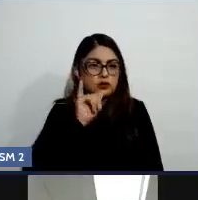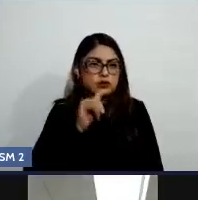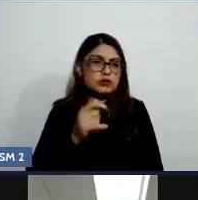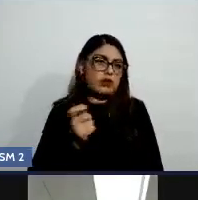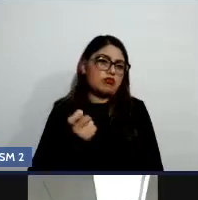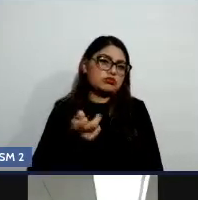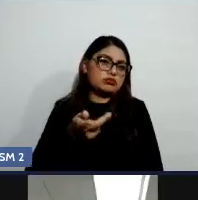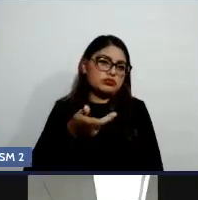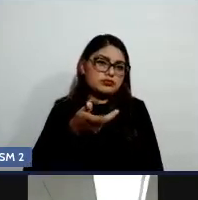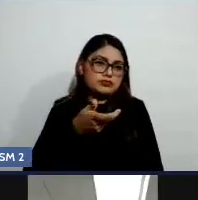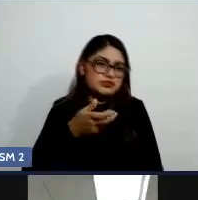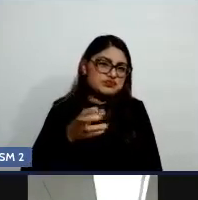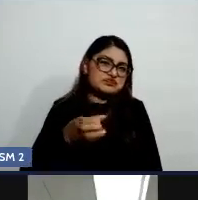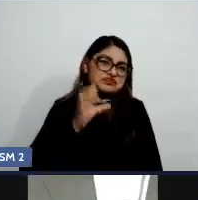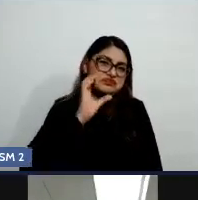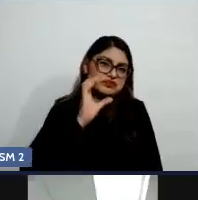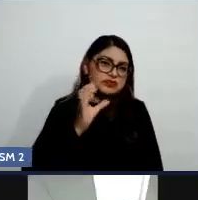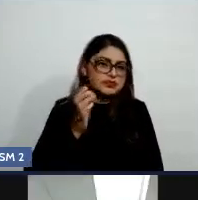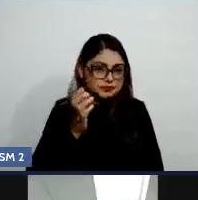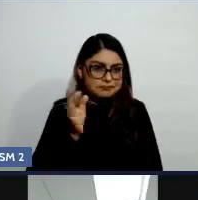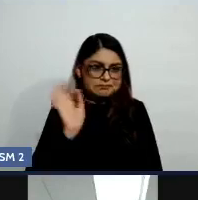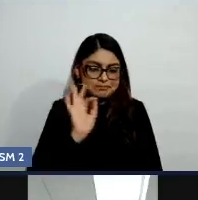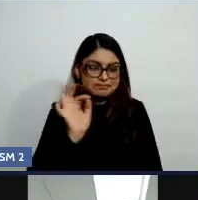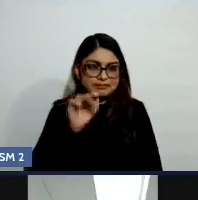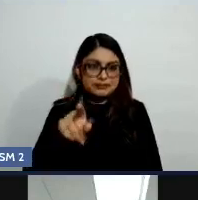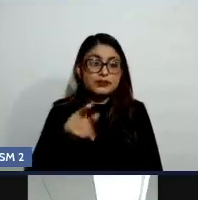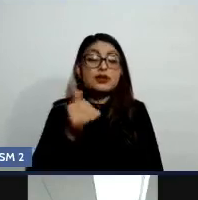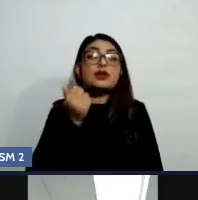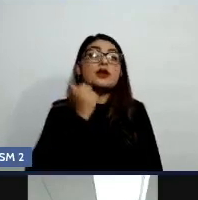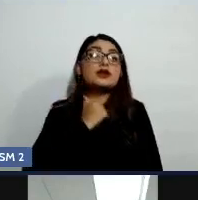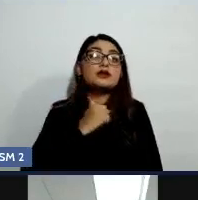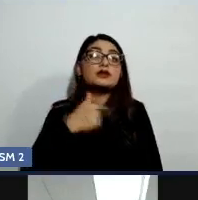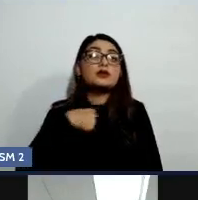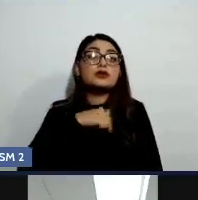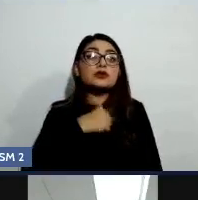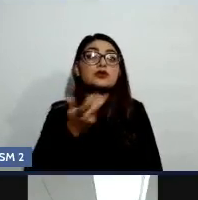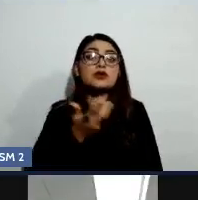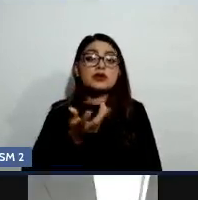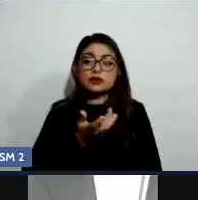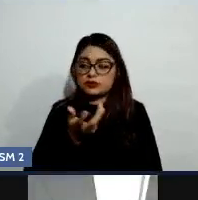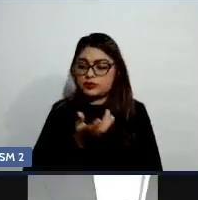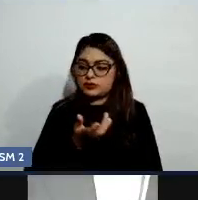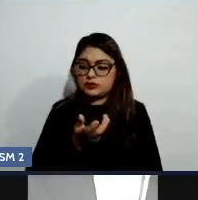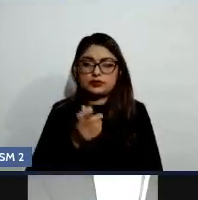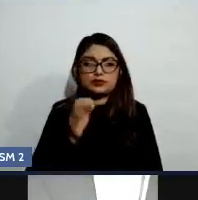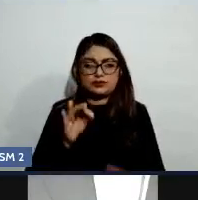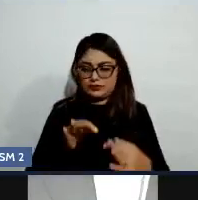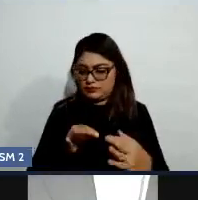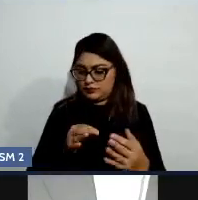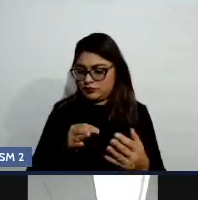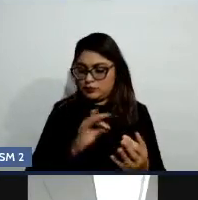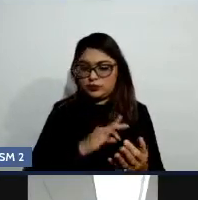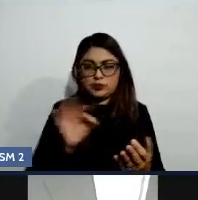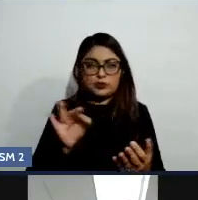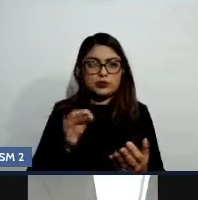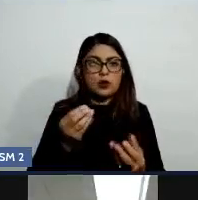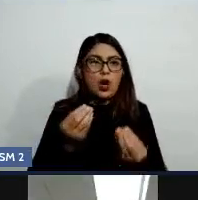este efecto excesivo, ¿no? El comer mientras se ingiere alcohol.